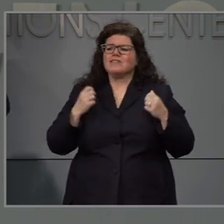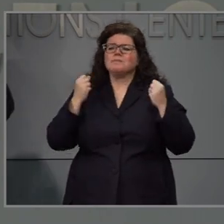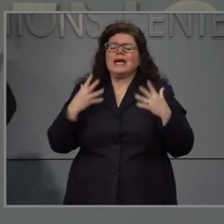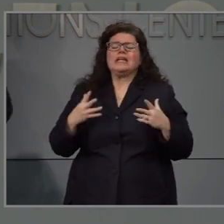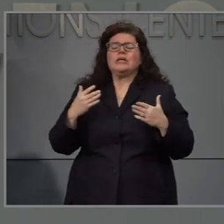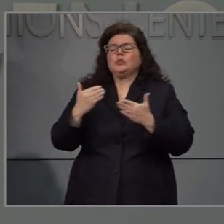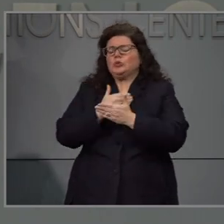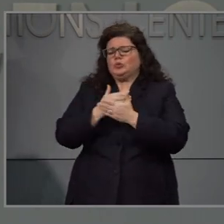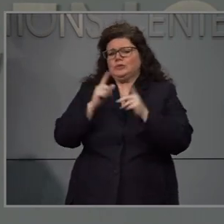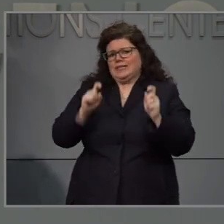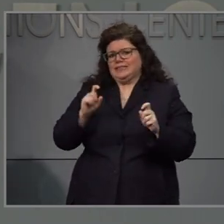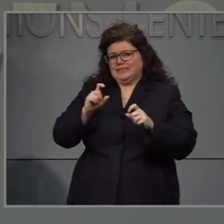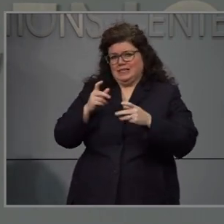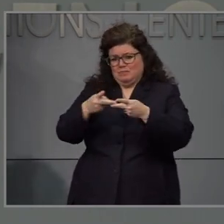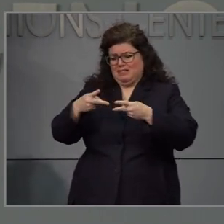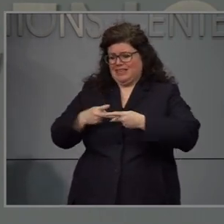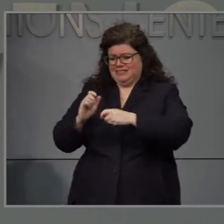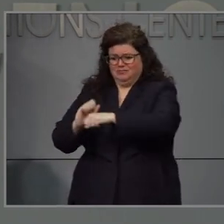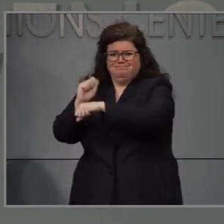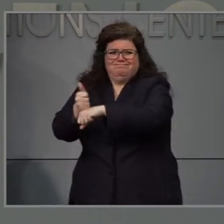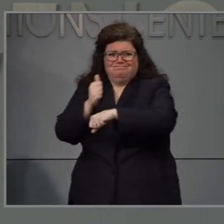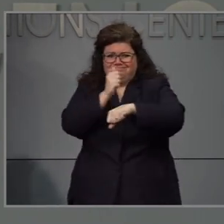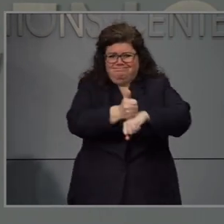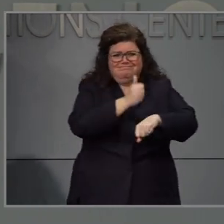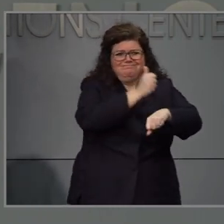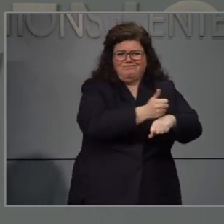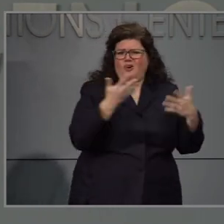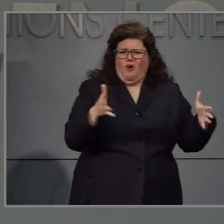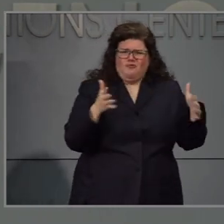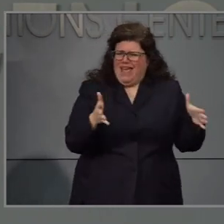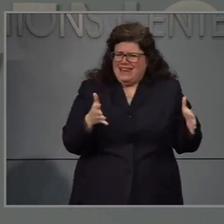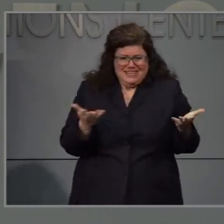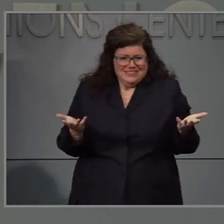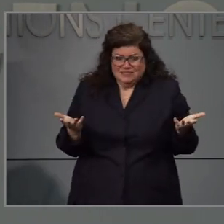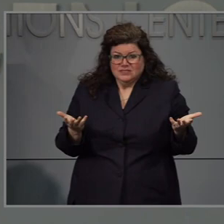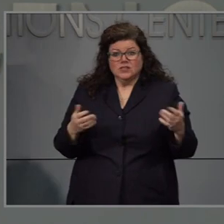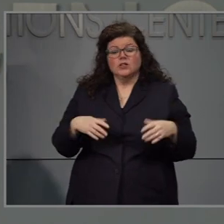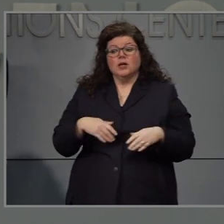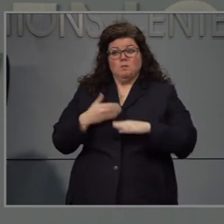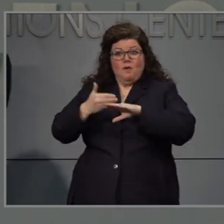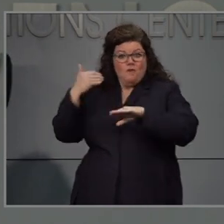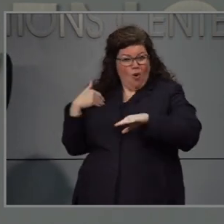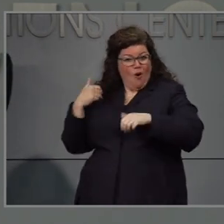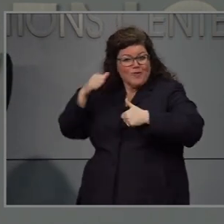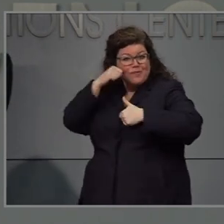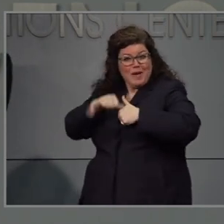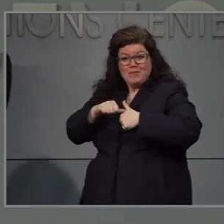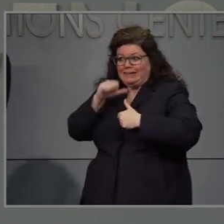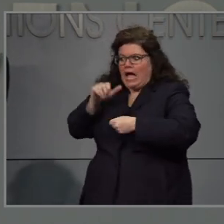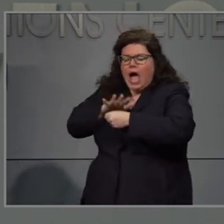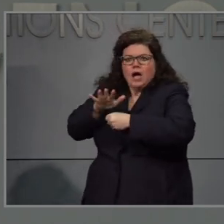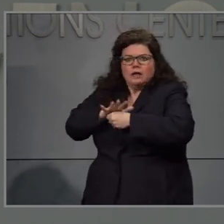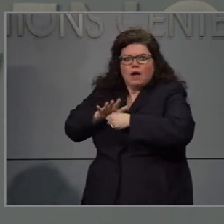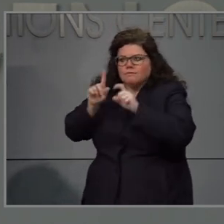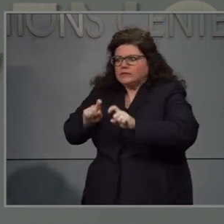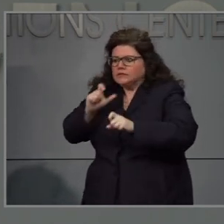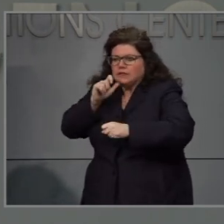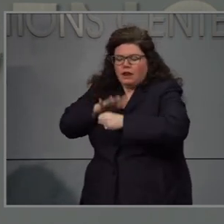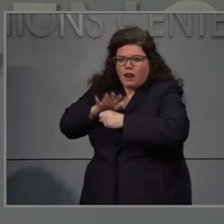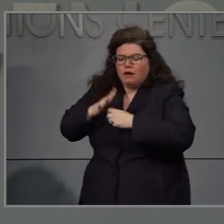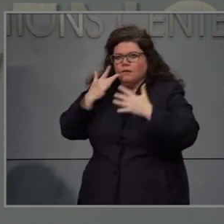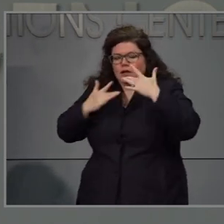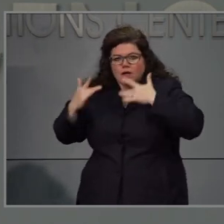anteriormente tenemos más sitios disponibles donde se pueden hacer una prueba durante un tiempo mientras estábamos batallando con